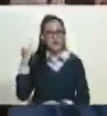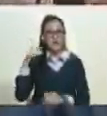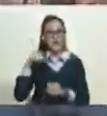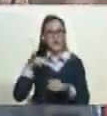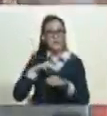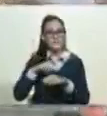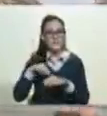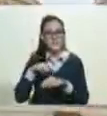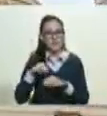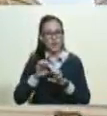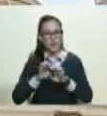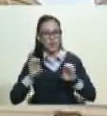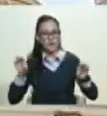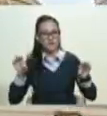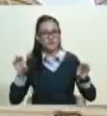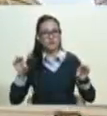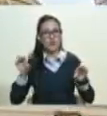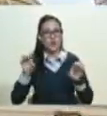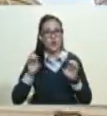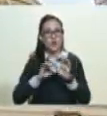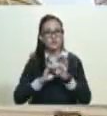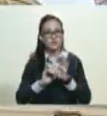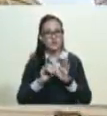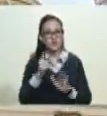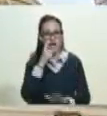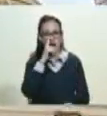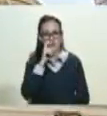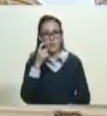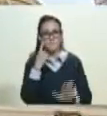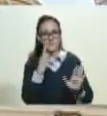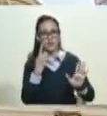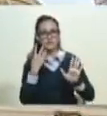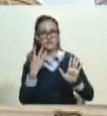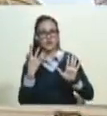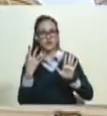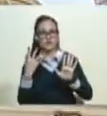Y también constituyente del año 1999.